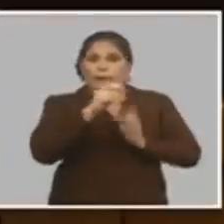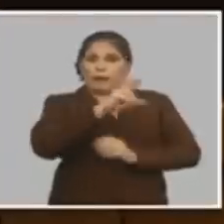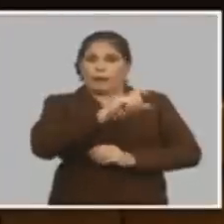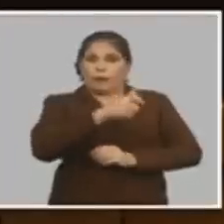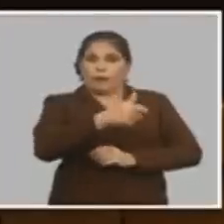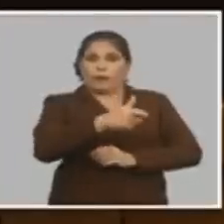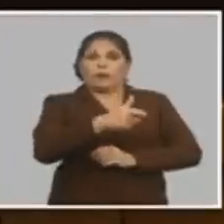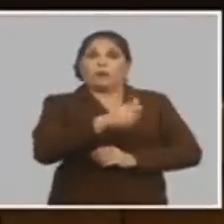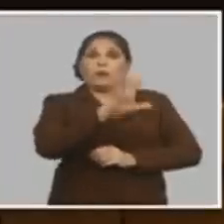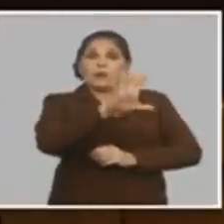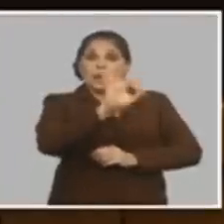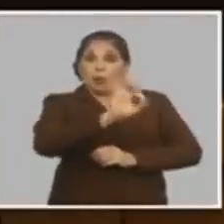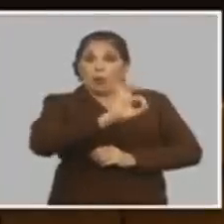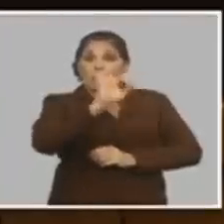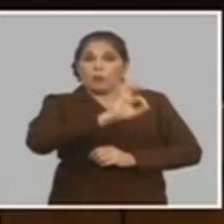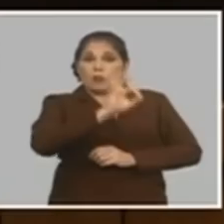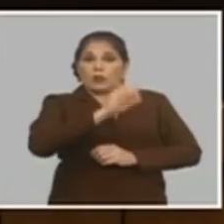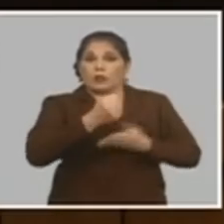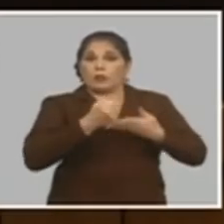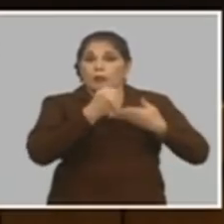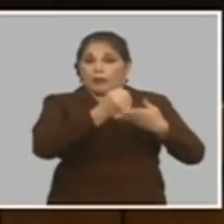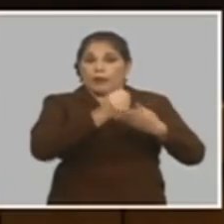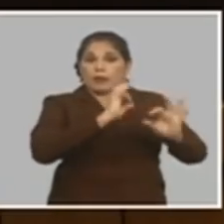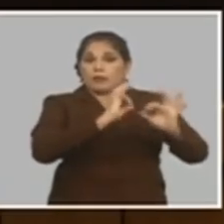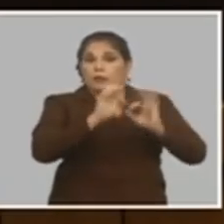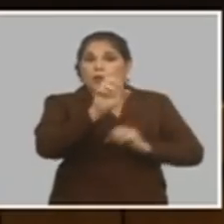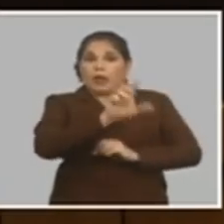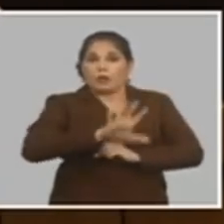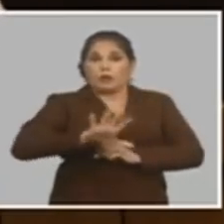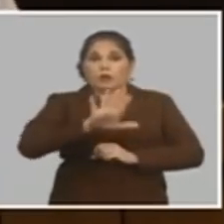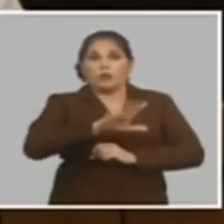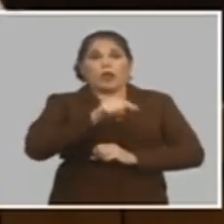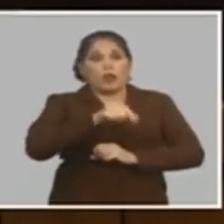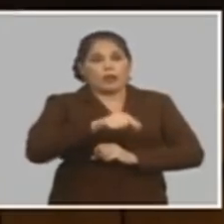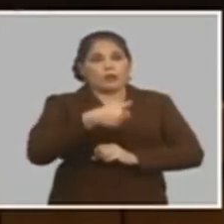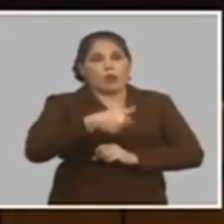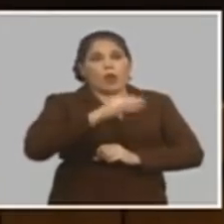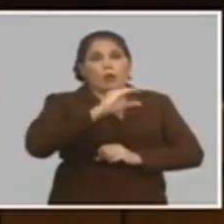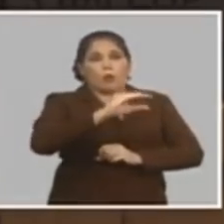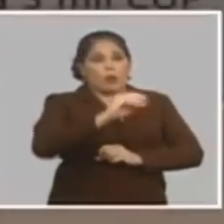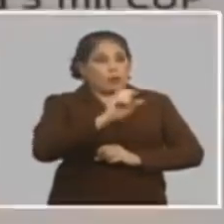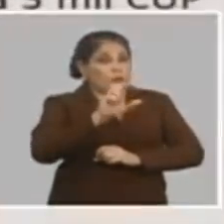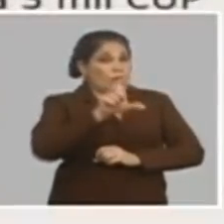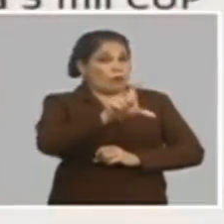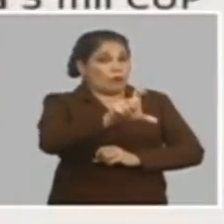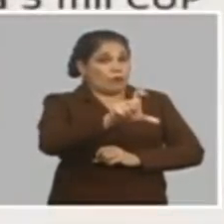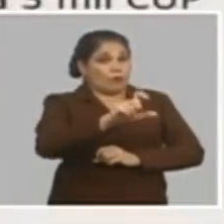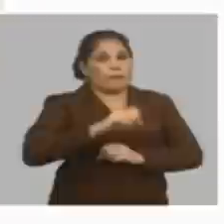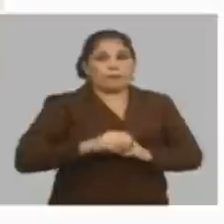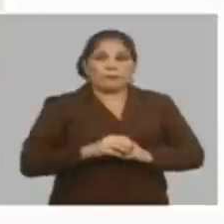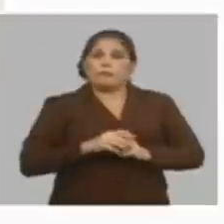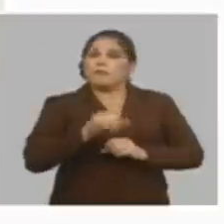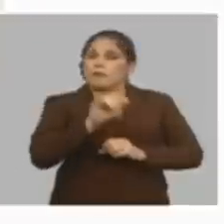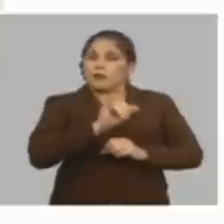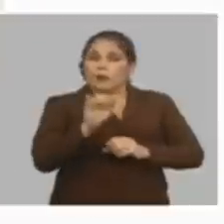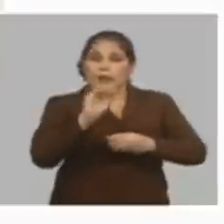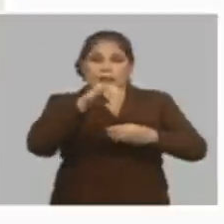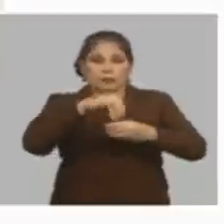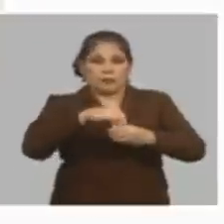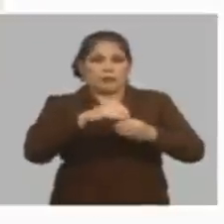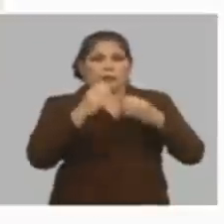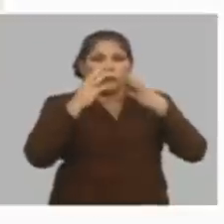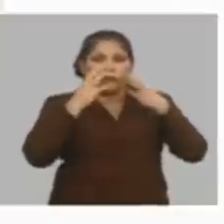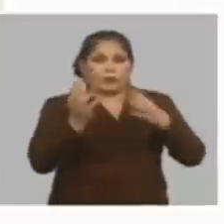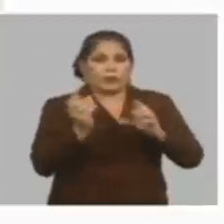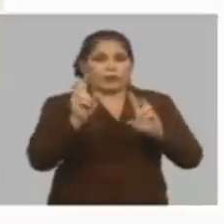pesos tiene que pagar un 5% de contribución a la seguridad social eso es la jubilación al futuro y aquí estamos introduciendo algo